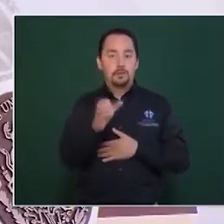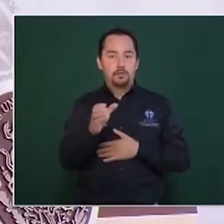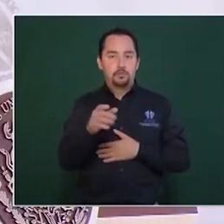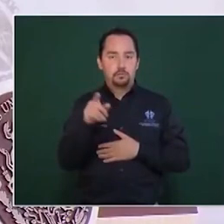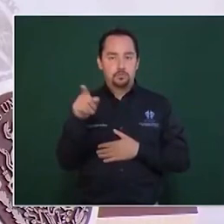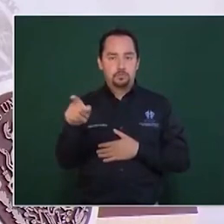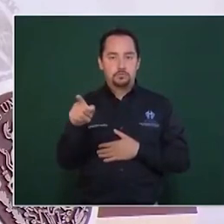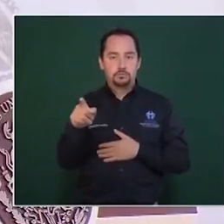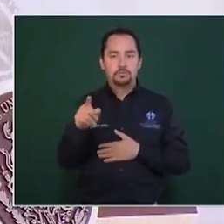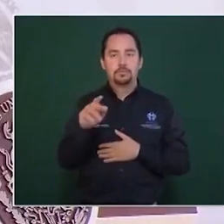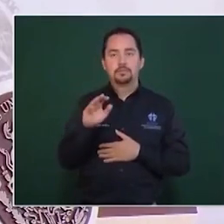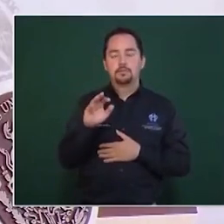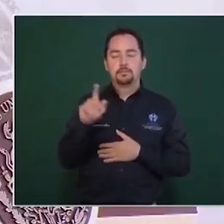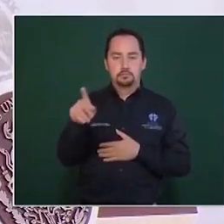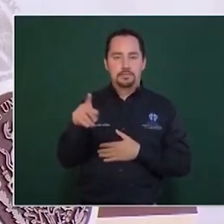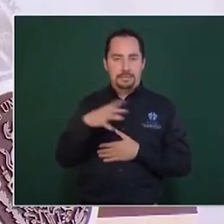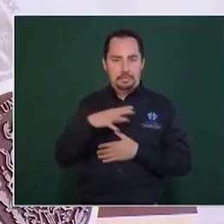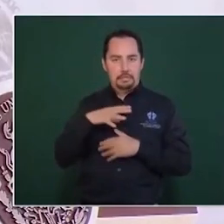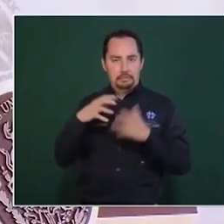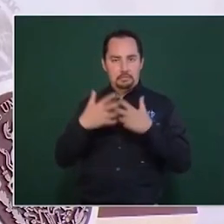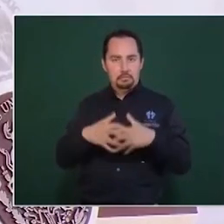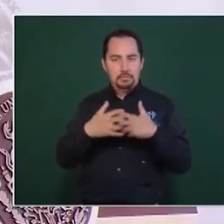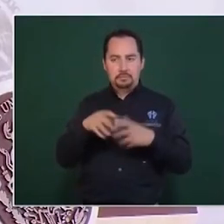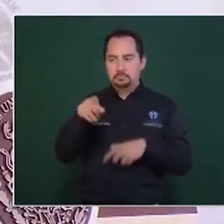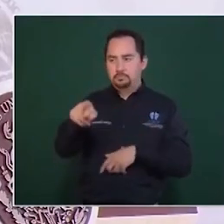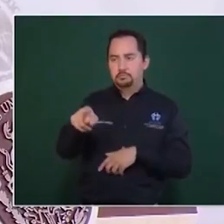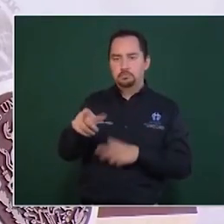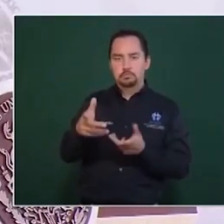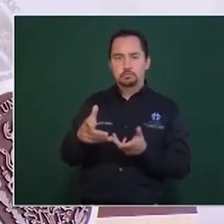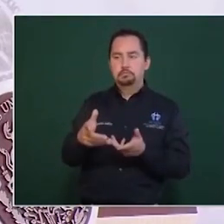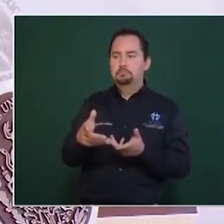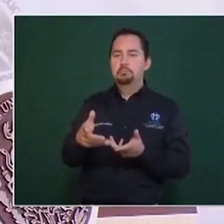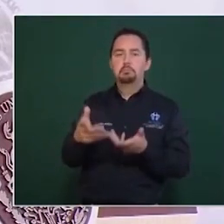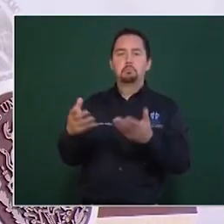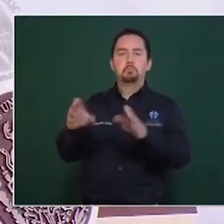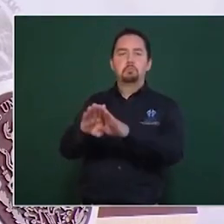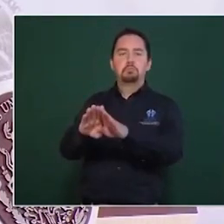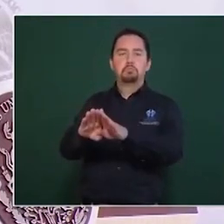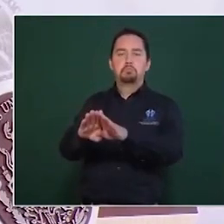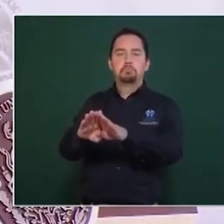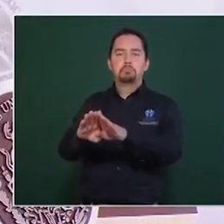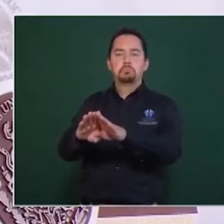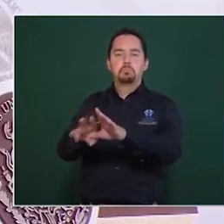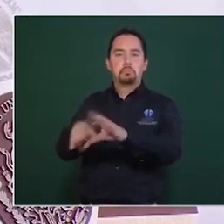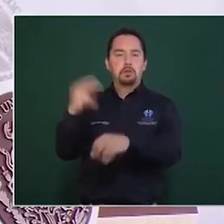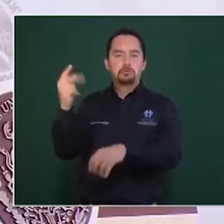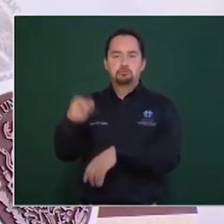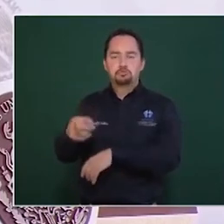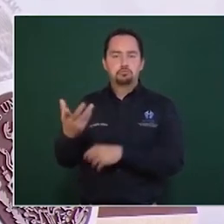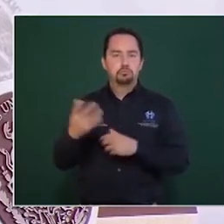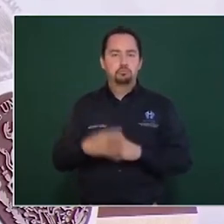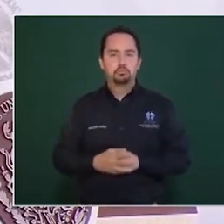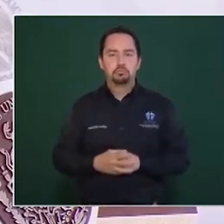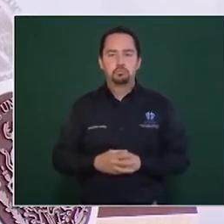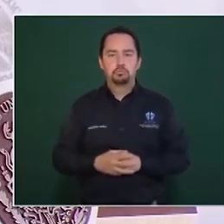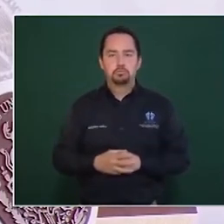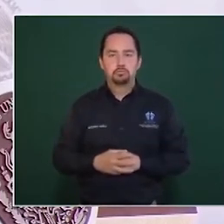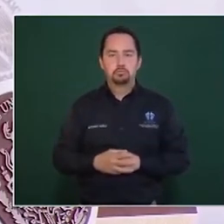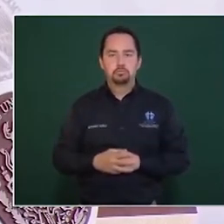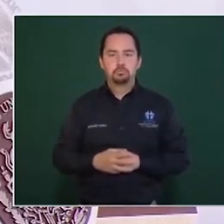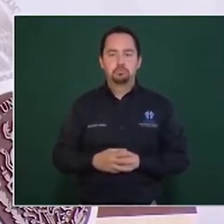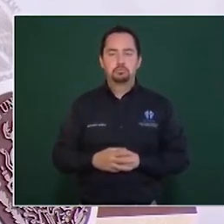es una planta de fertilizante que se quedó abandonada también. También que no